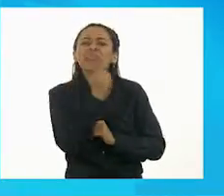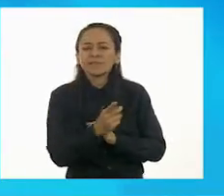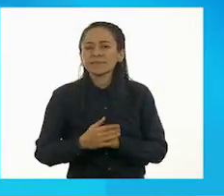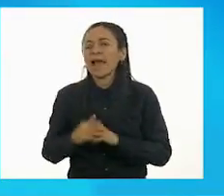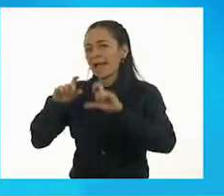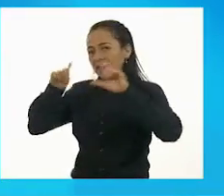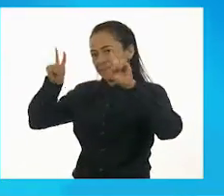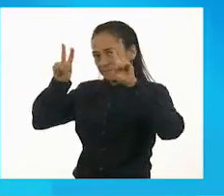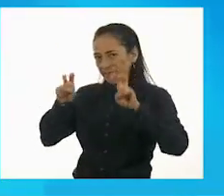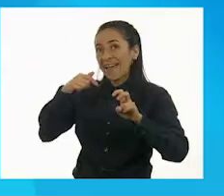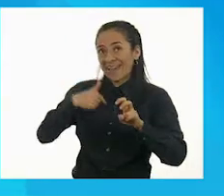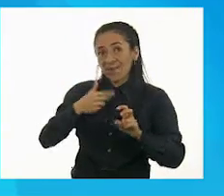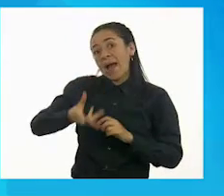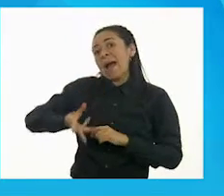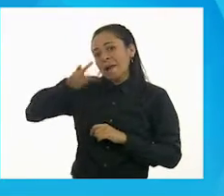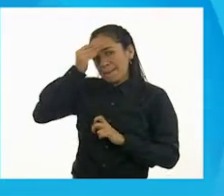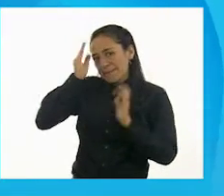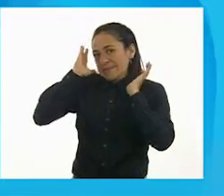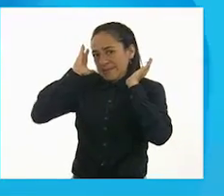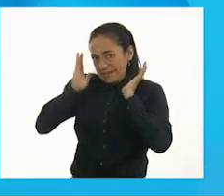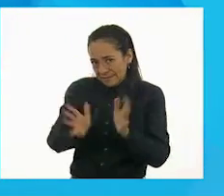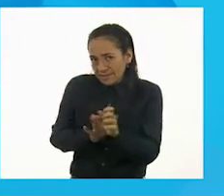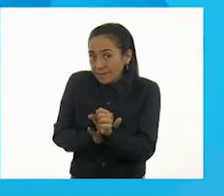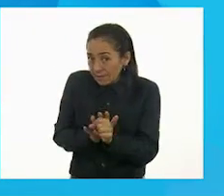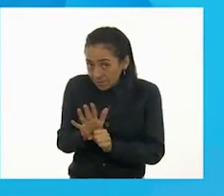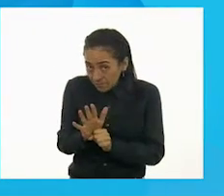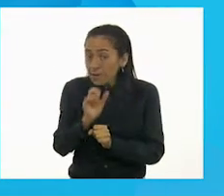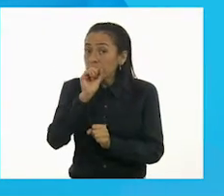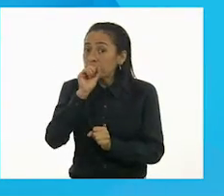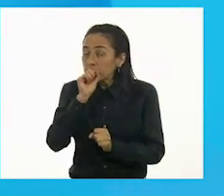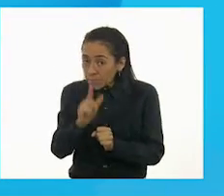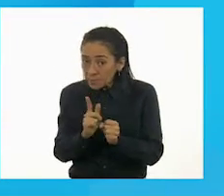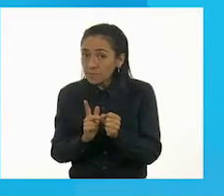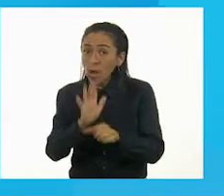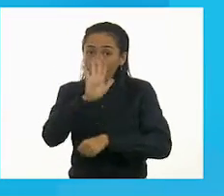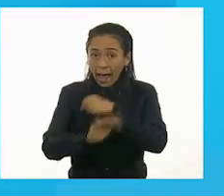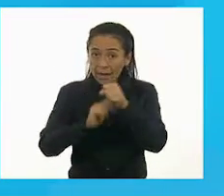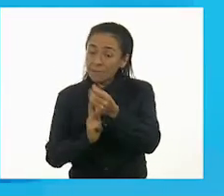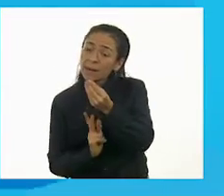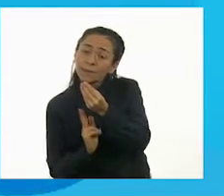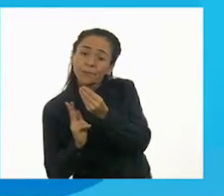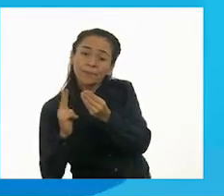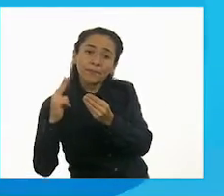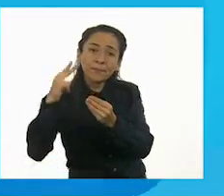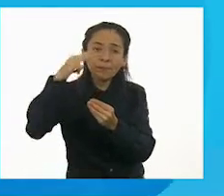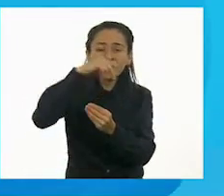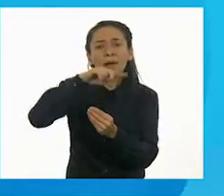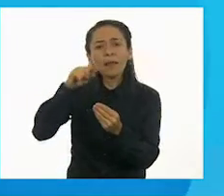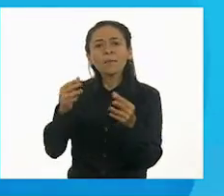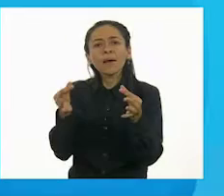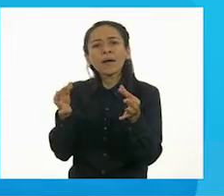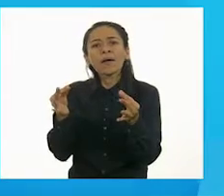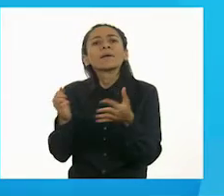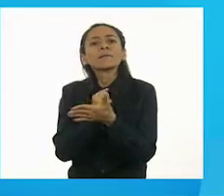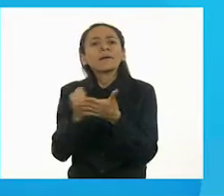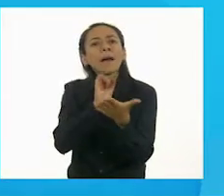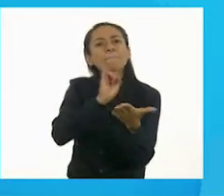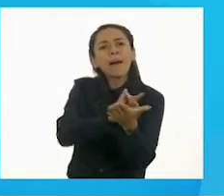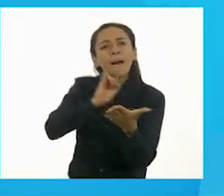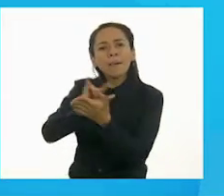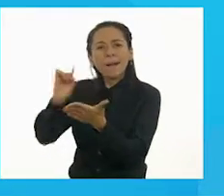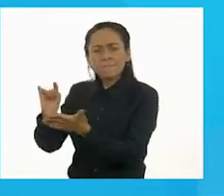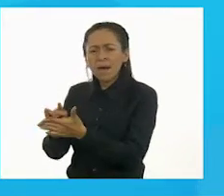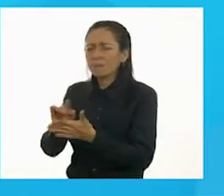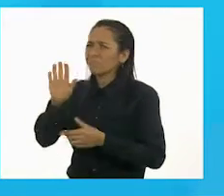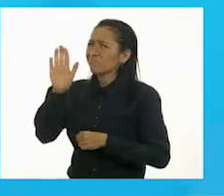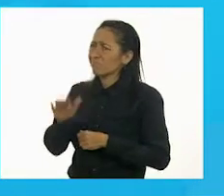Pega las imágenes de los animales que recortaste según lo que se indica. Como nosotros no hemos recortado aquí, ¿podemos dibujar,